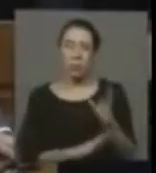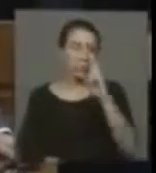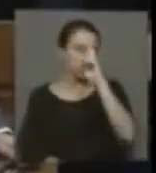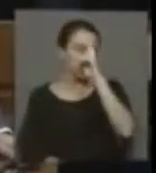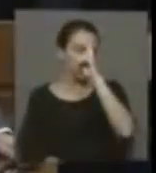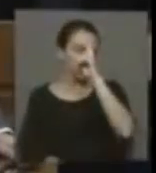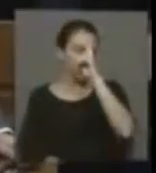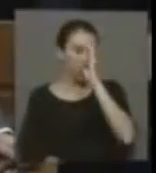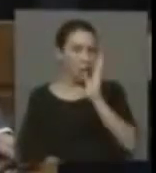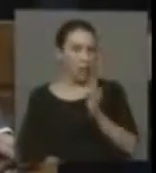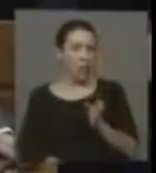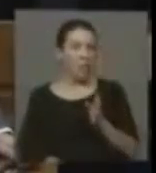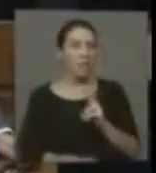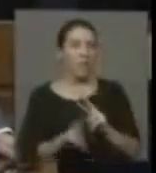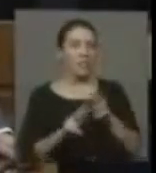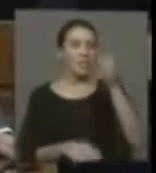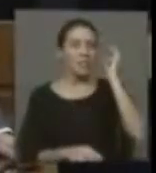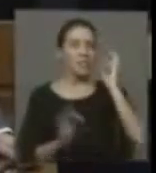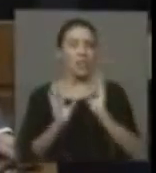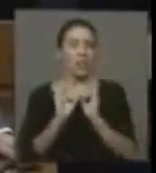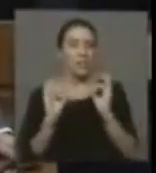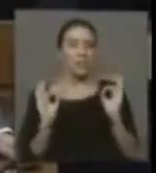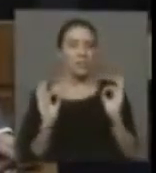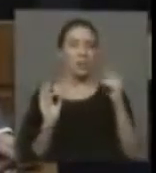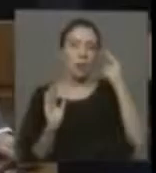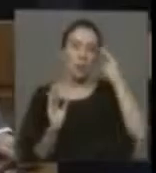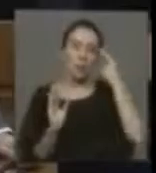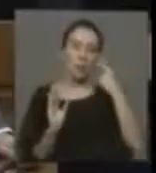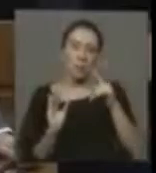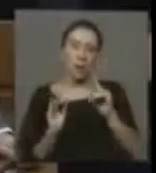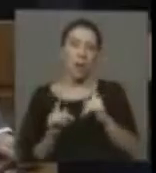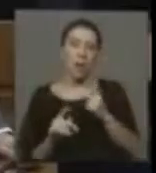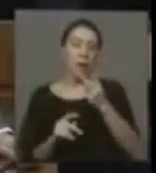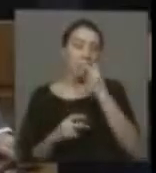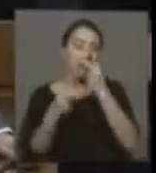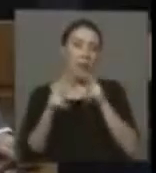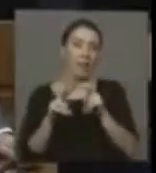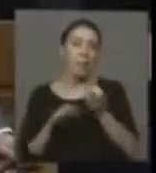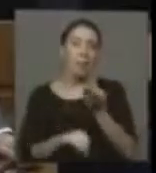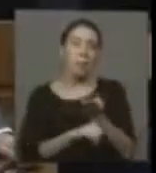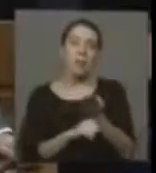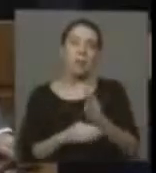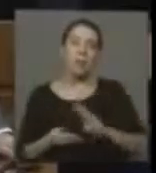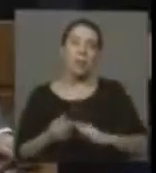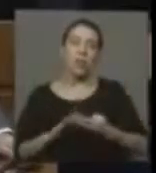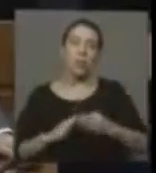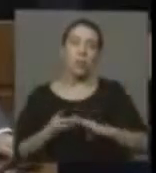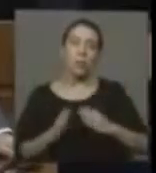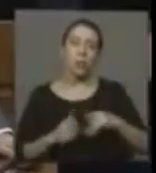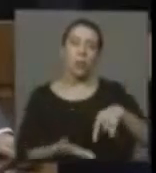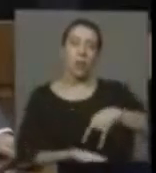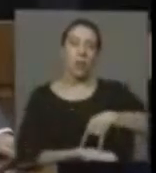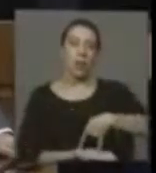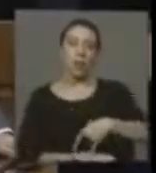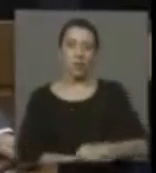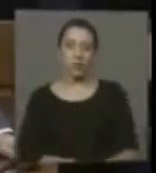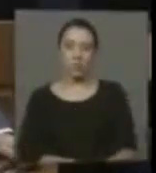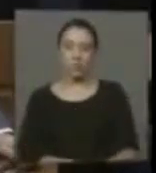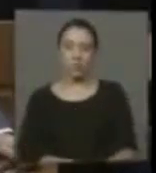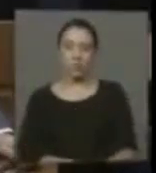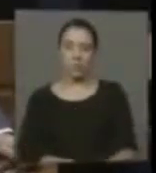Extraño que tengamos que constituir una sesión especial para poner el acento de las demandas de una comunidad en el Congreso Nacional.